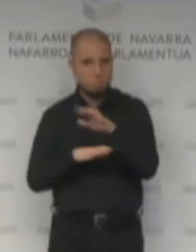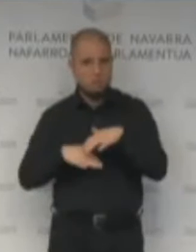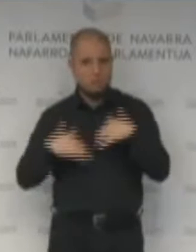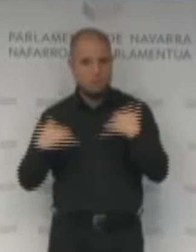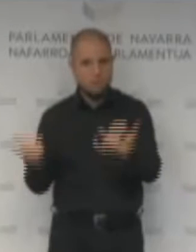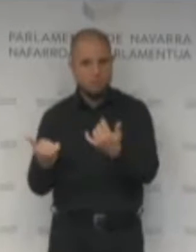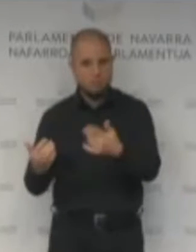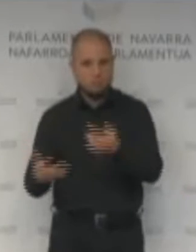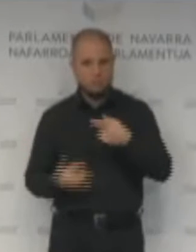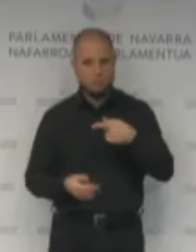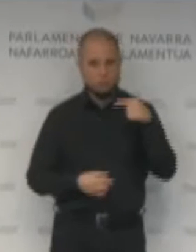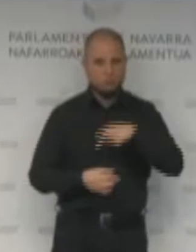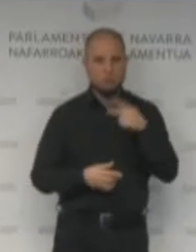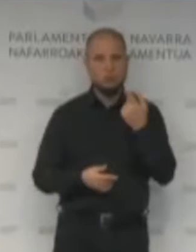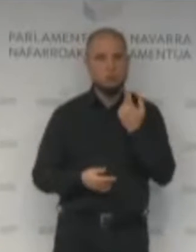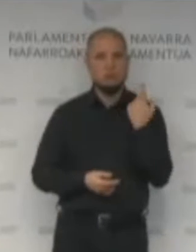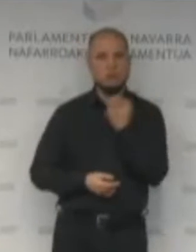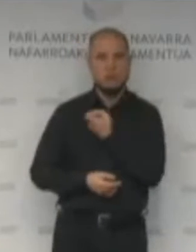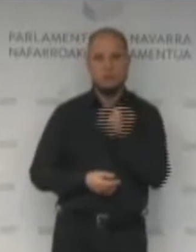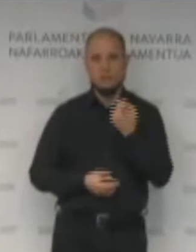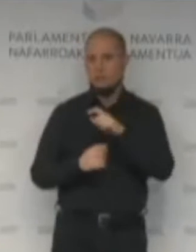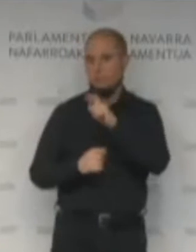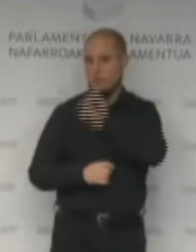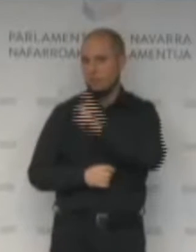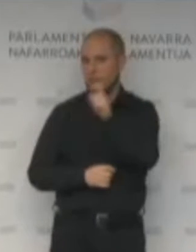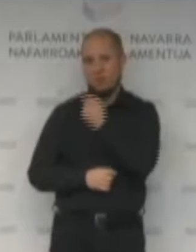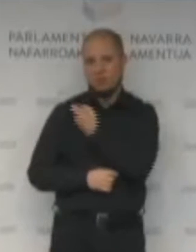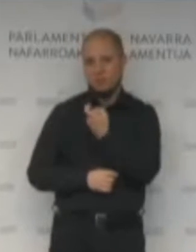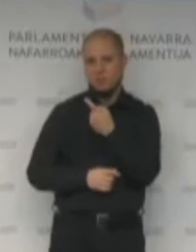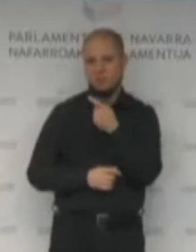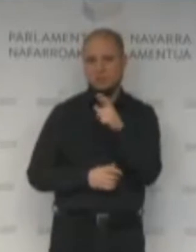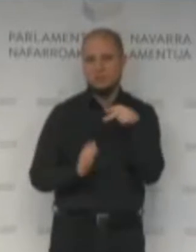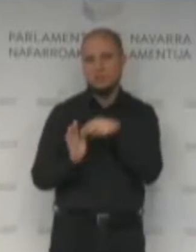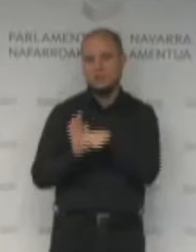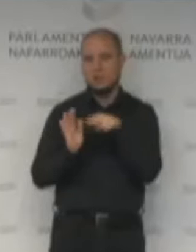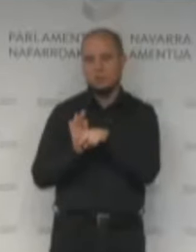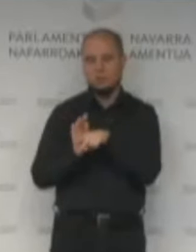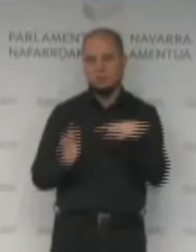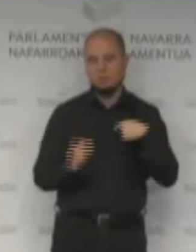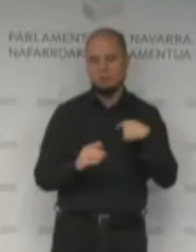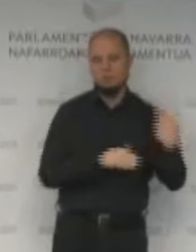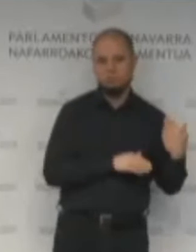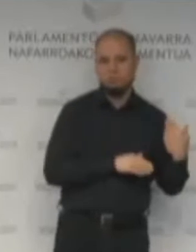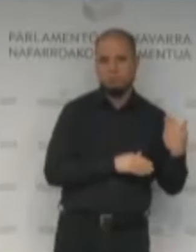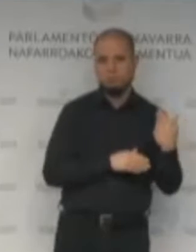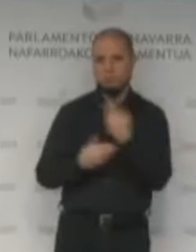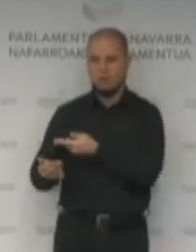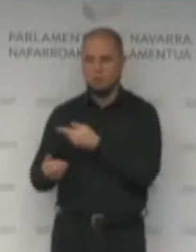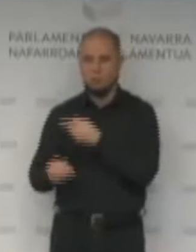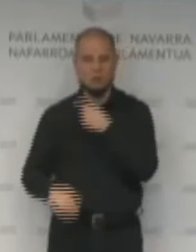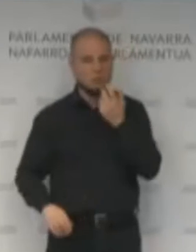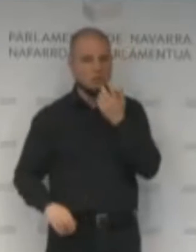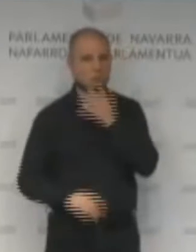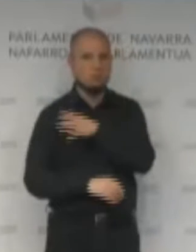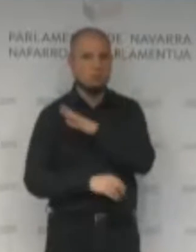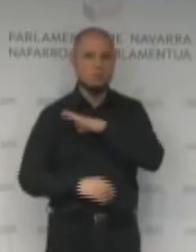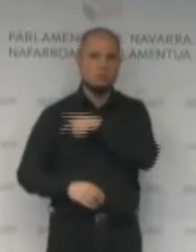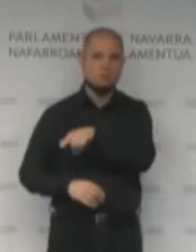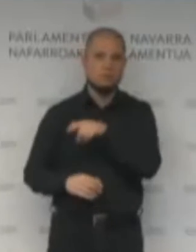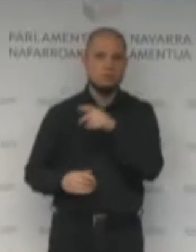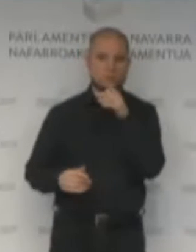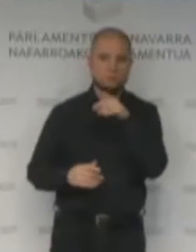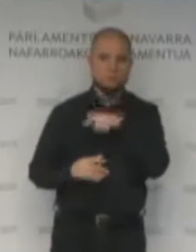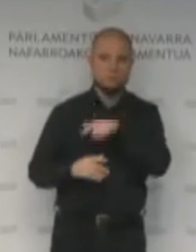para ser dotada de los recursos suficientes. Es importante que hablemos mucho de Gesayn. Como bien ha explicado en alguna otra